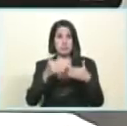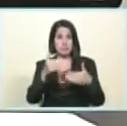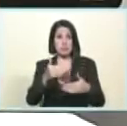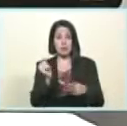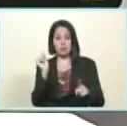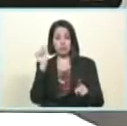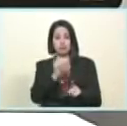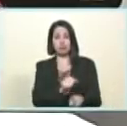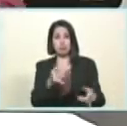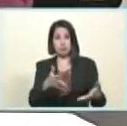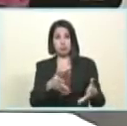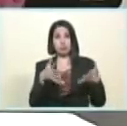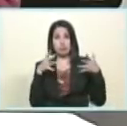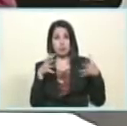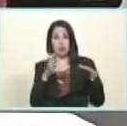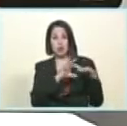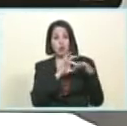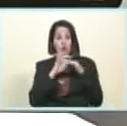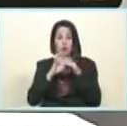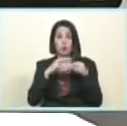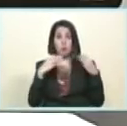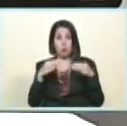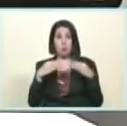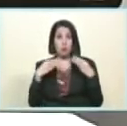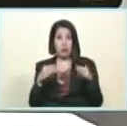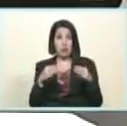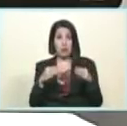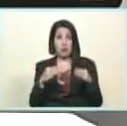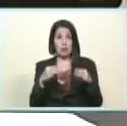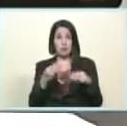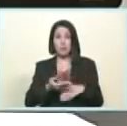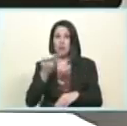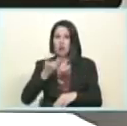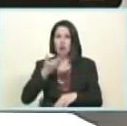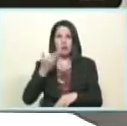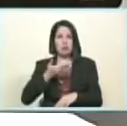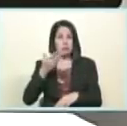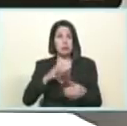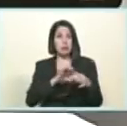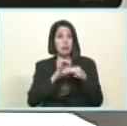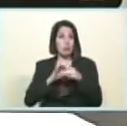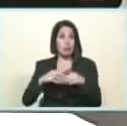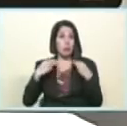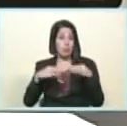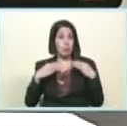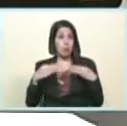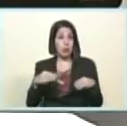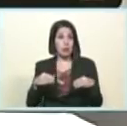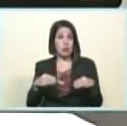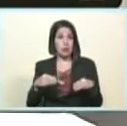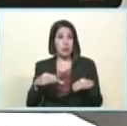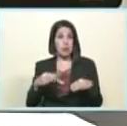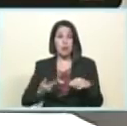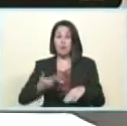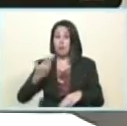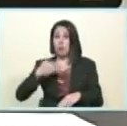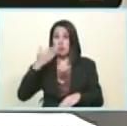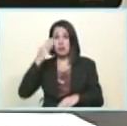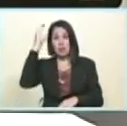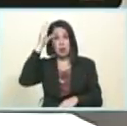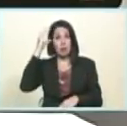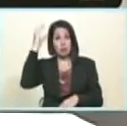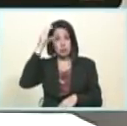superación de unión popular hay que importante es la unión popular que importante es la conciencia